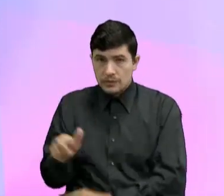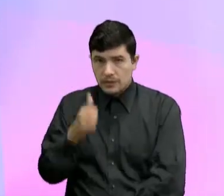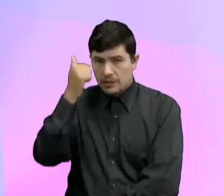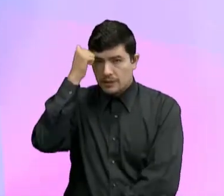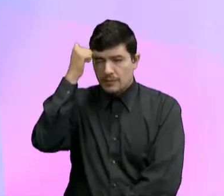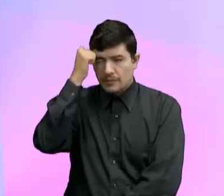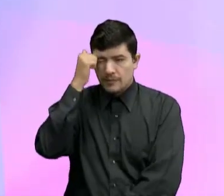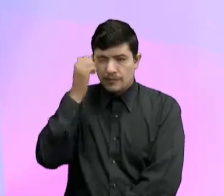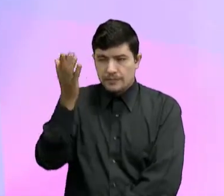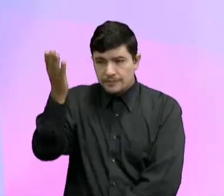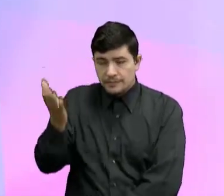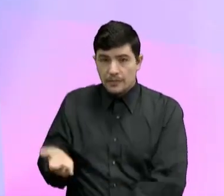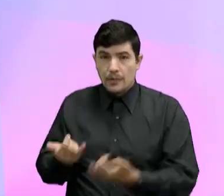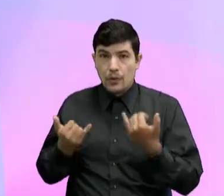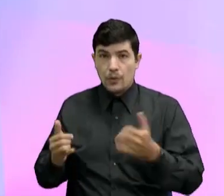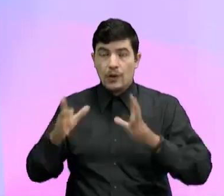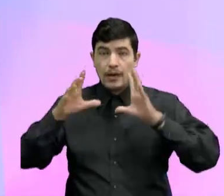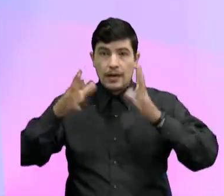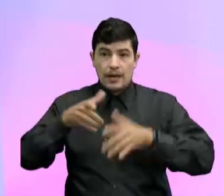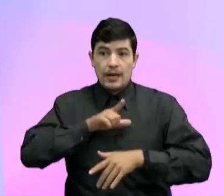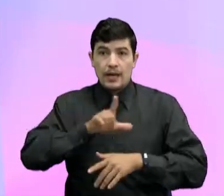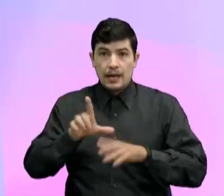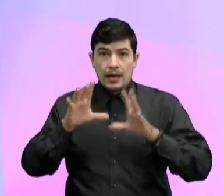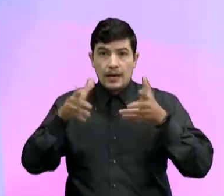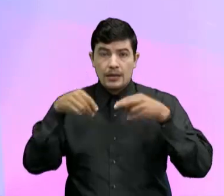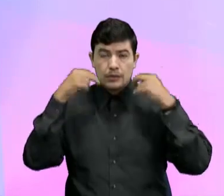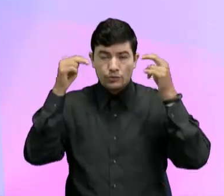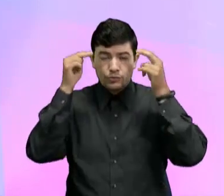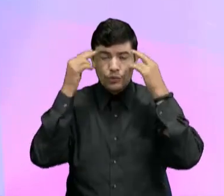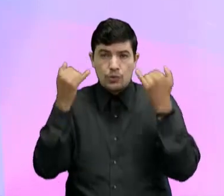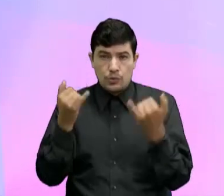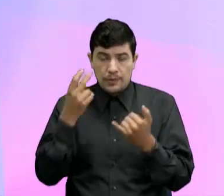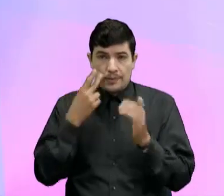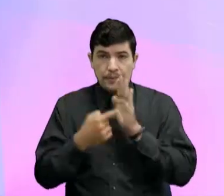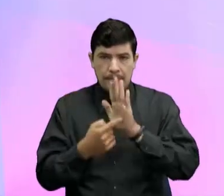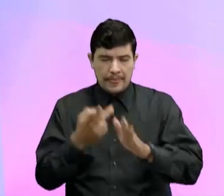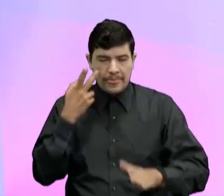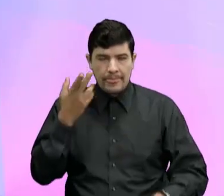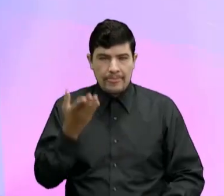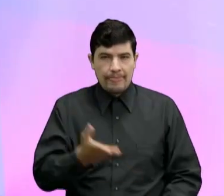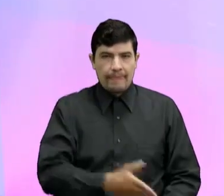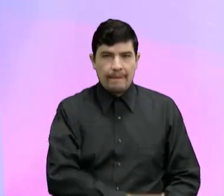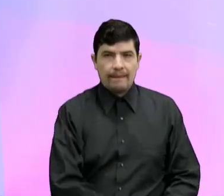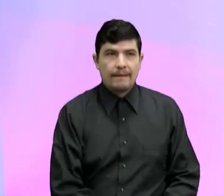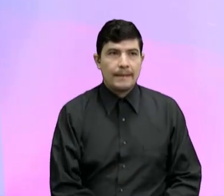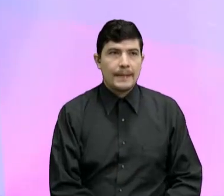recordar Quien es el encargado De liderar nuestro conocimiento En esta clase de refuerzo